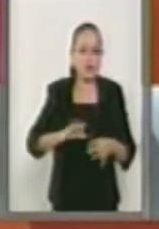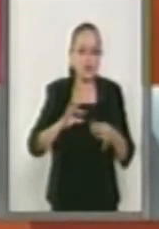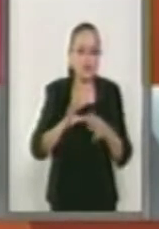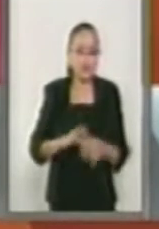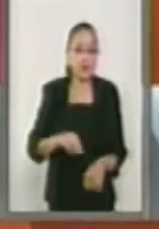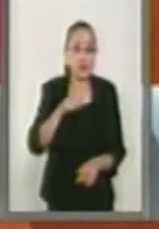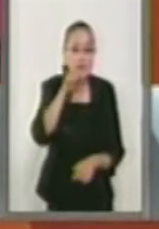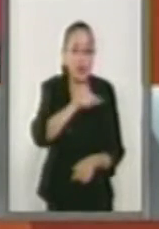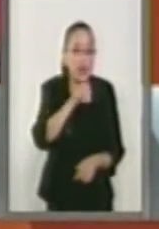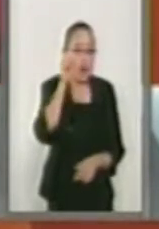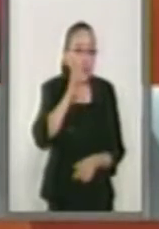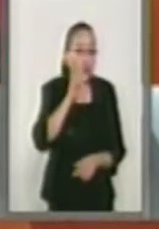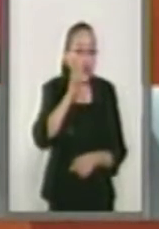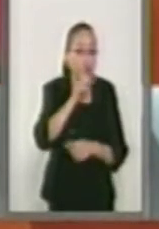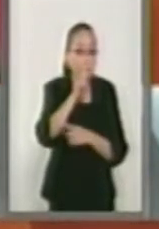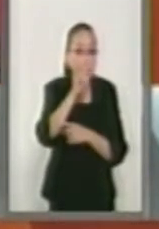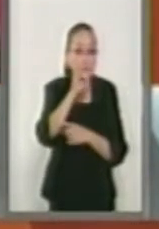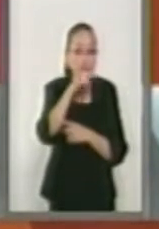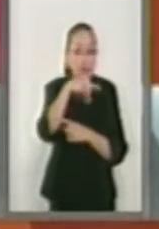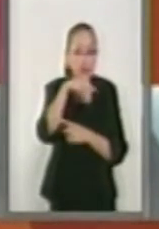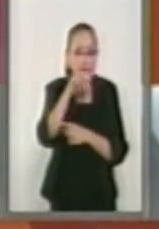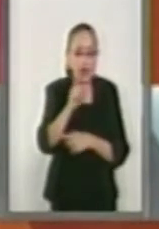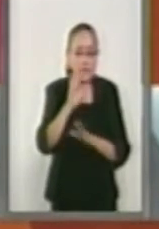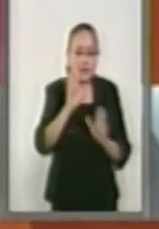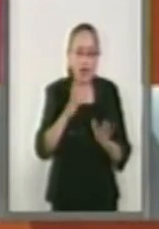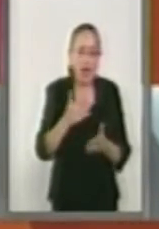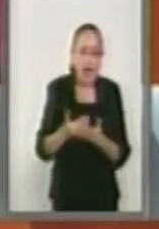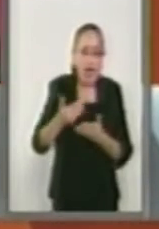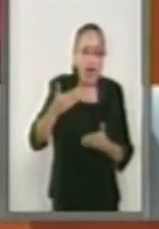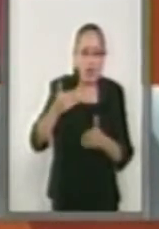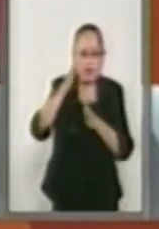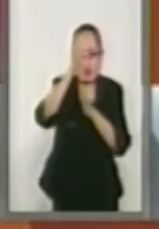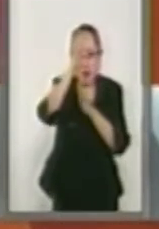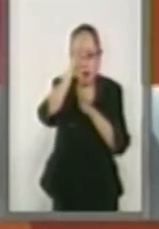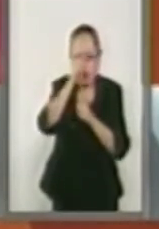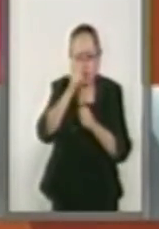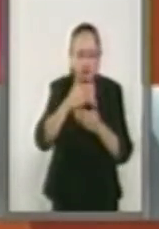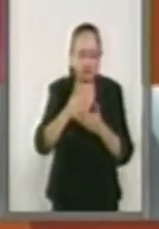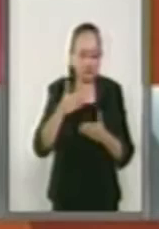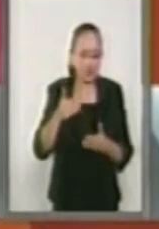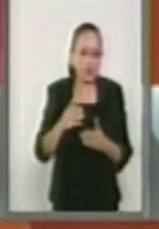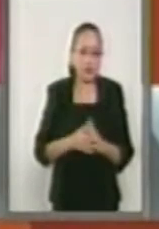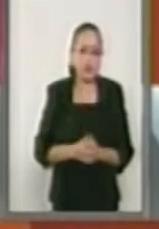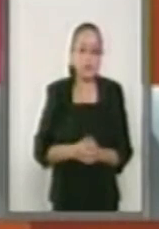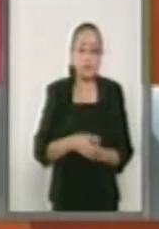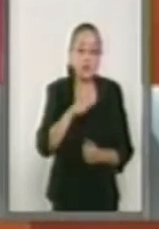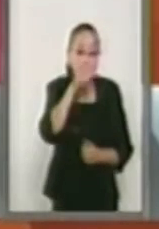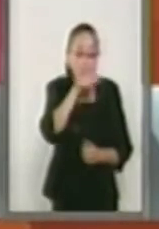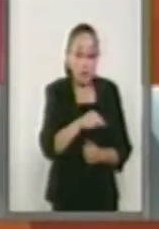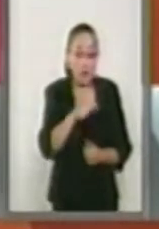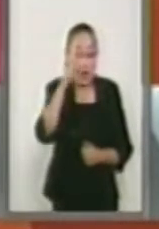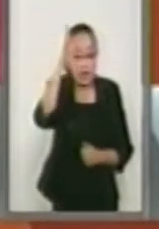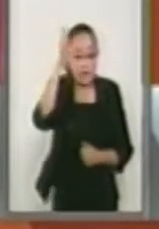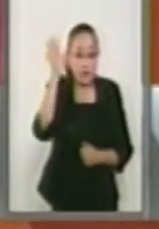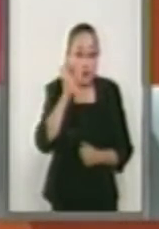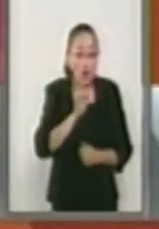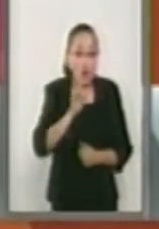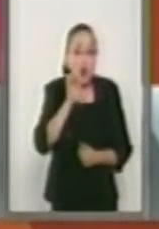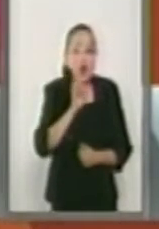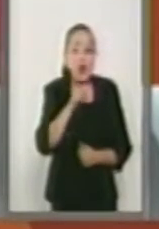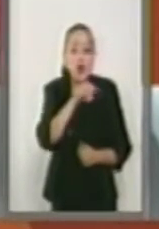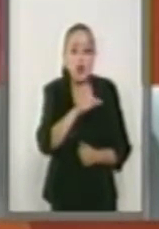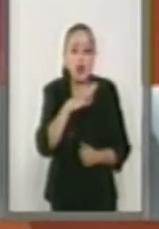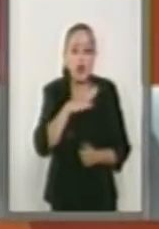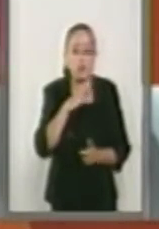señora Piña estaba ya arreglada. La señora Piña se supone que es un